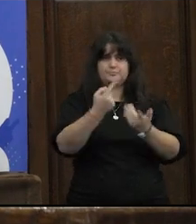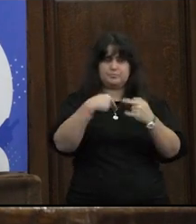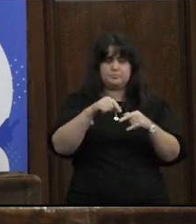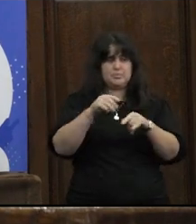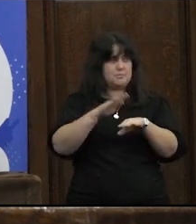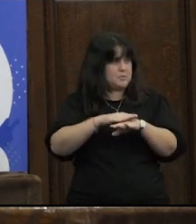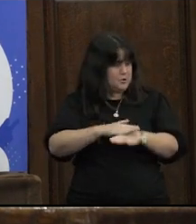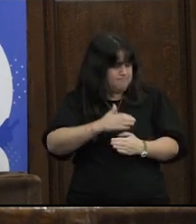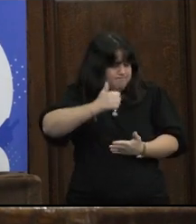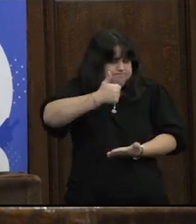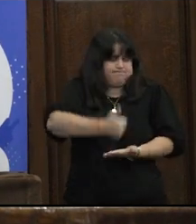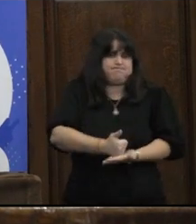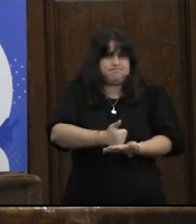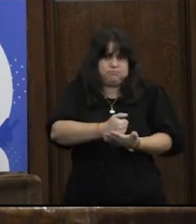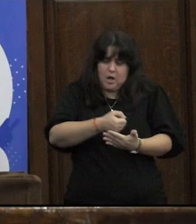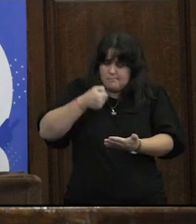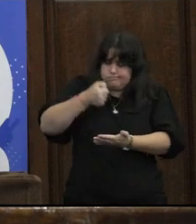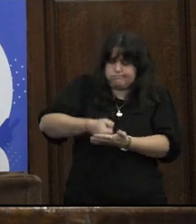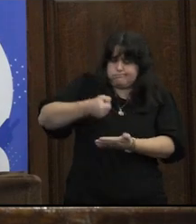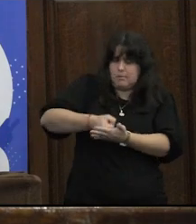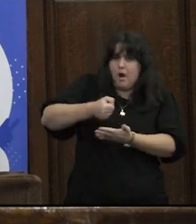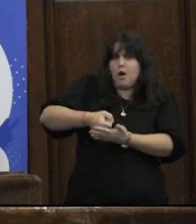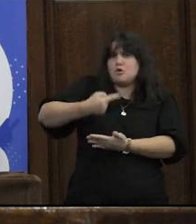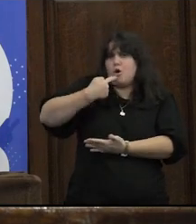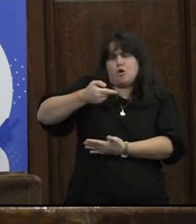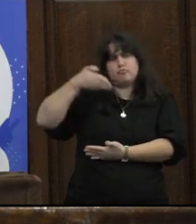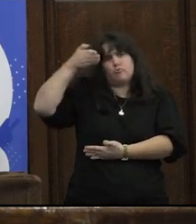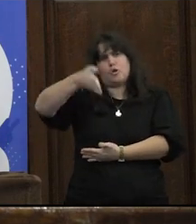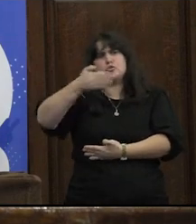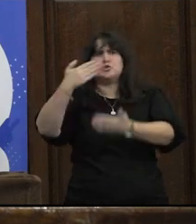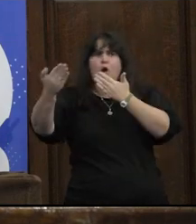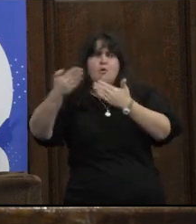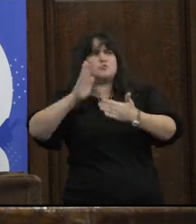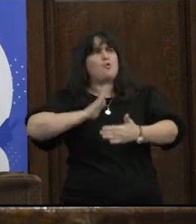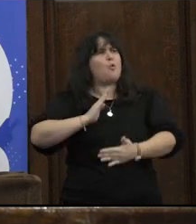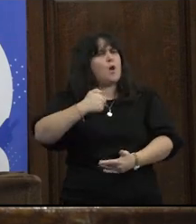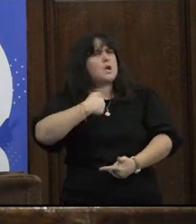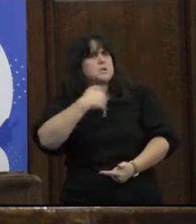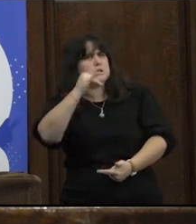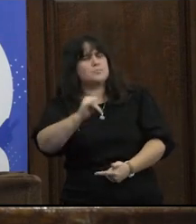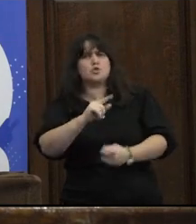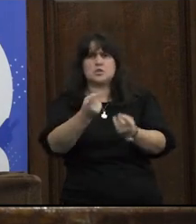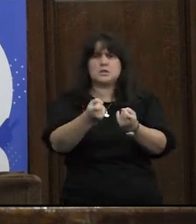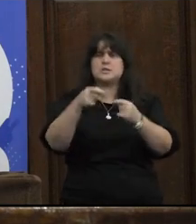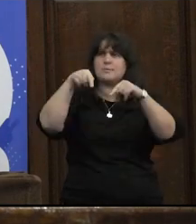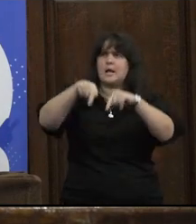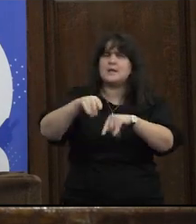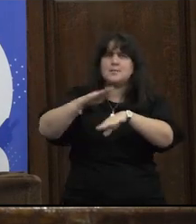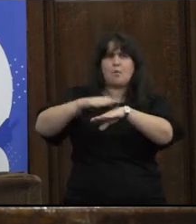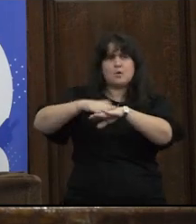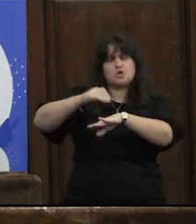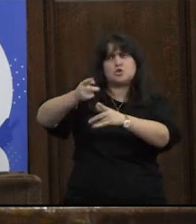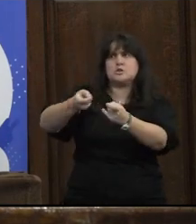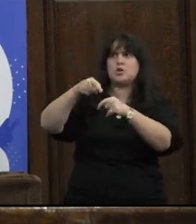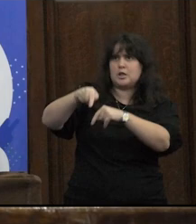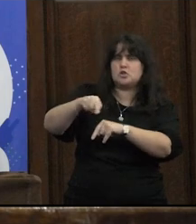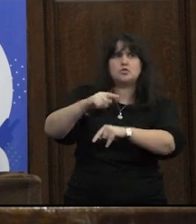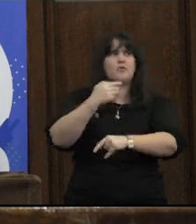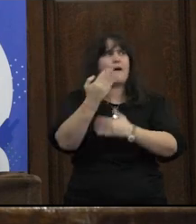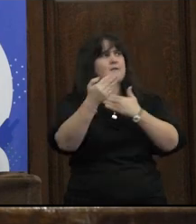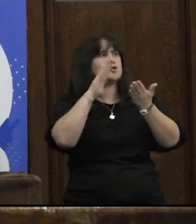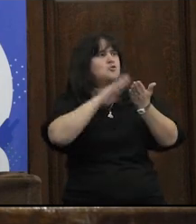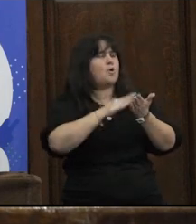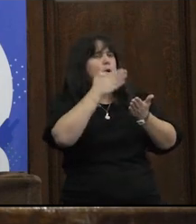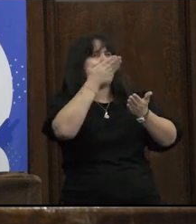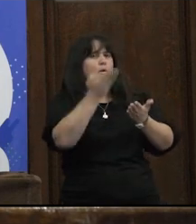una cuando se planta desde un lugar activista puede decir y si yo voy a hablar de mujer porque necesito para esta demanda y si yo voy a